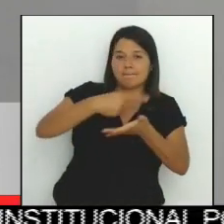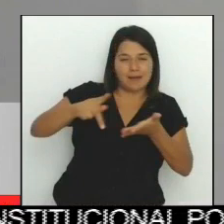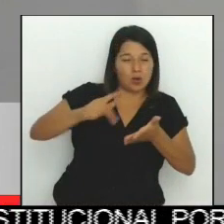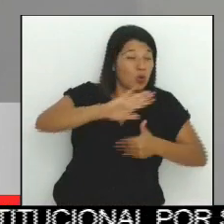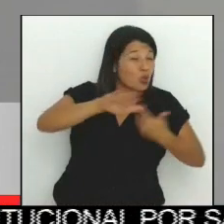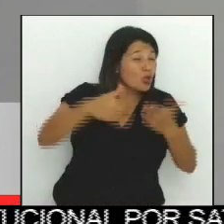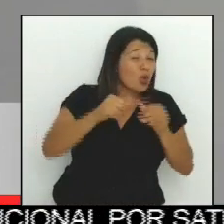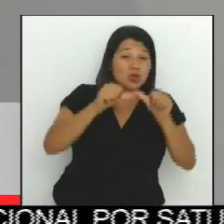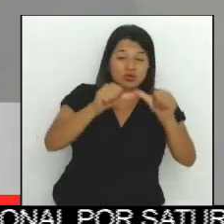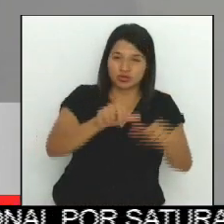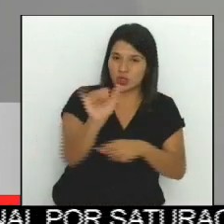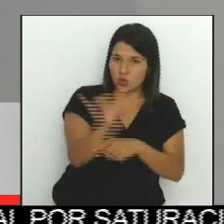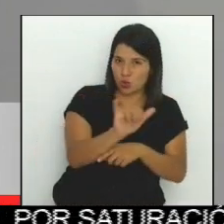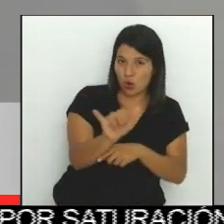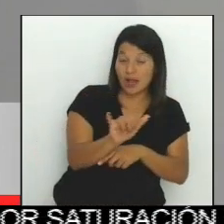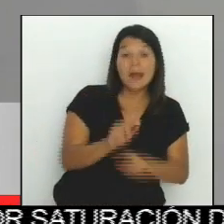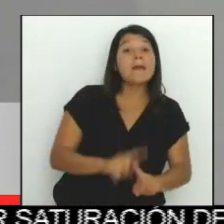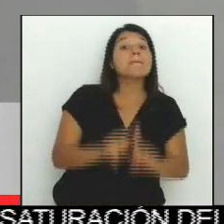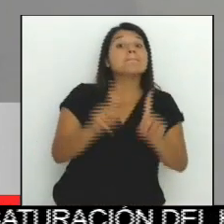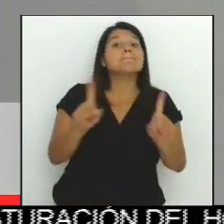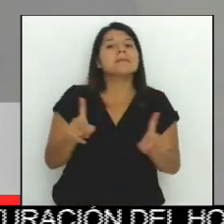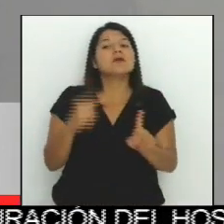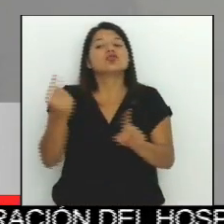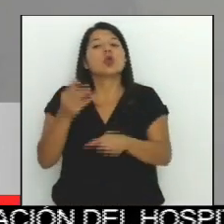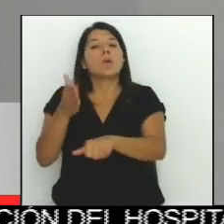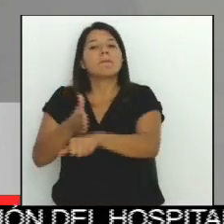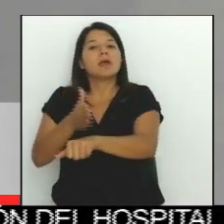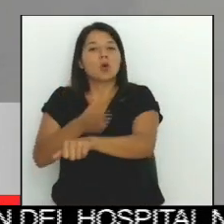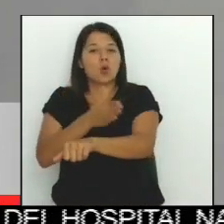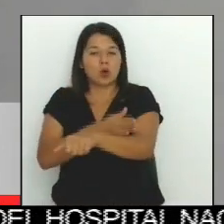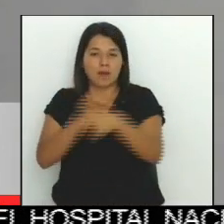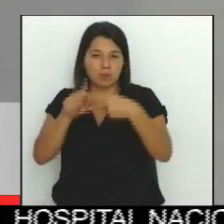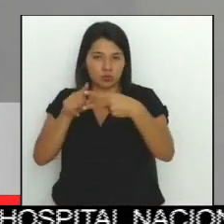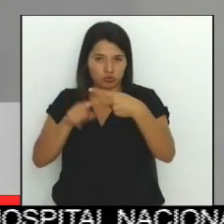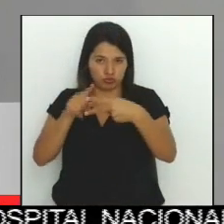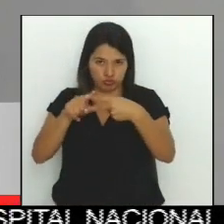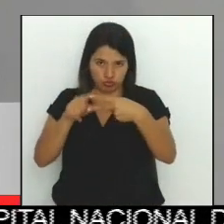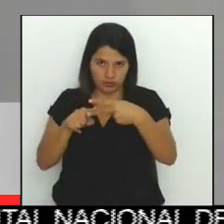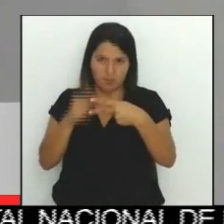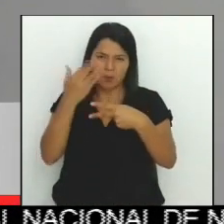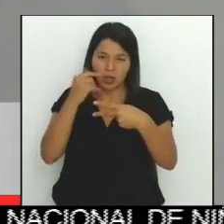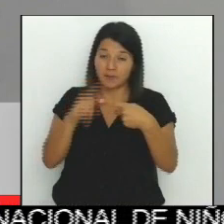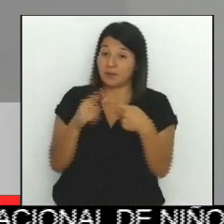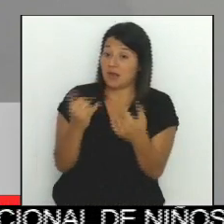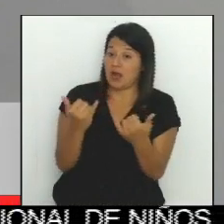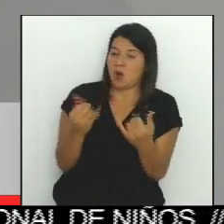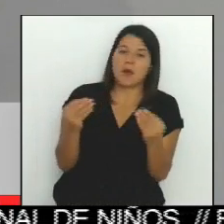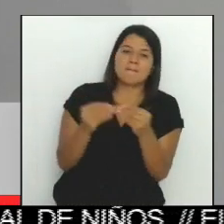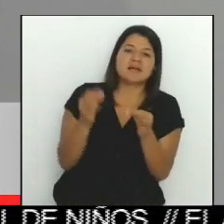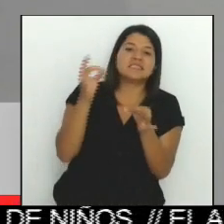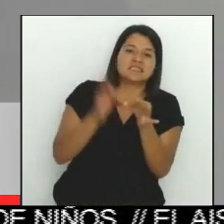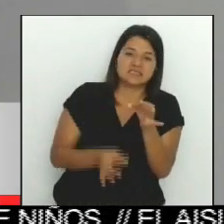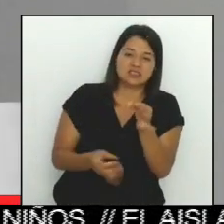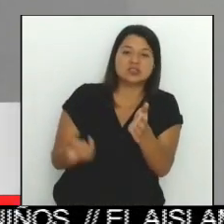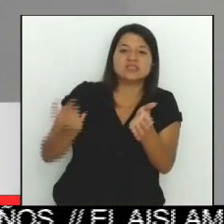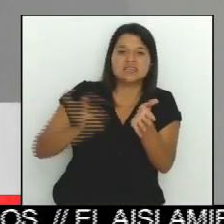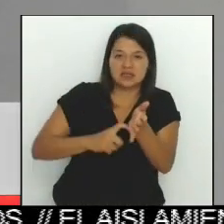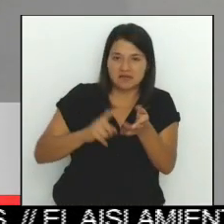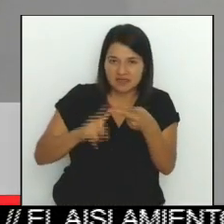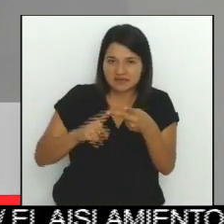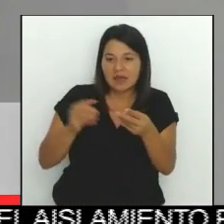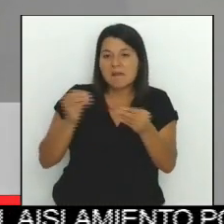son dos cosas fundamentales. Va a ser mucho más sencillo para ellos, el tema de inscribirse, el tema de generar información.